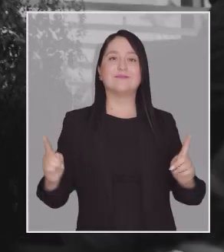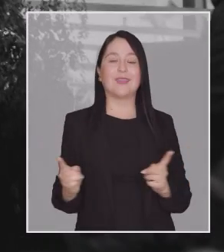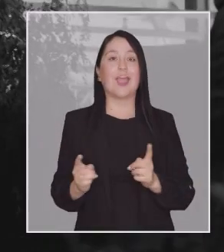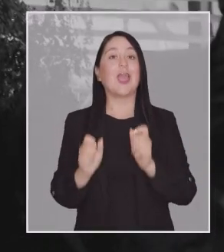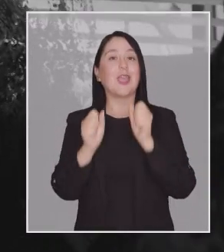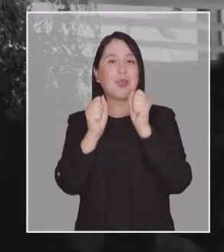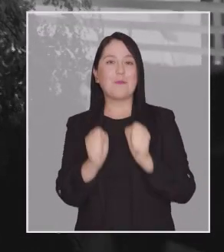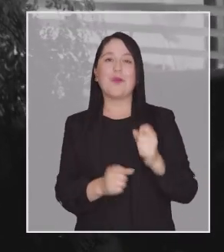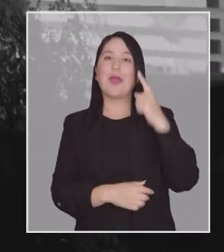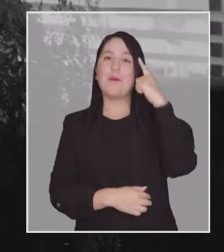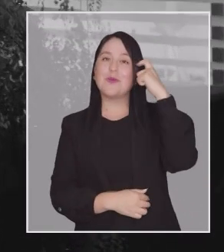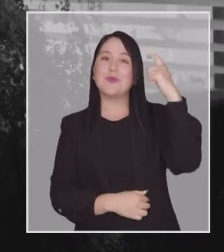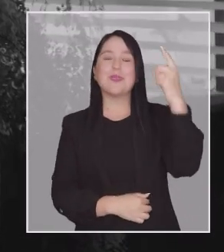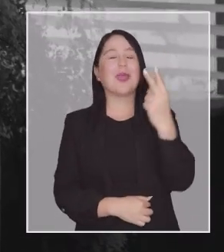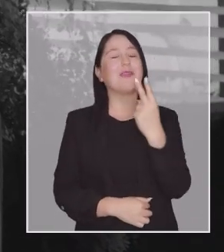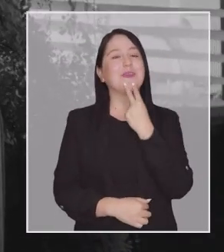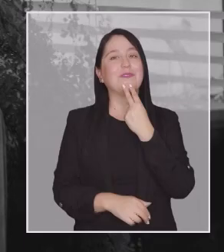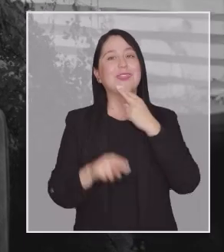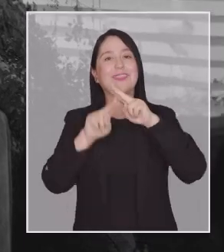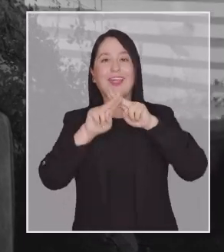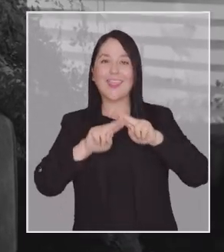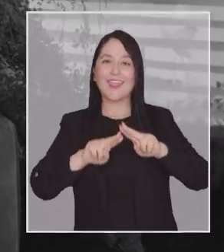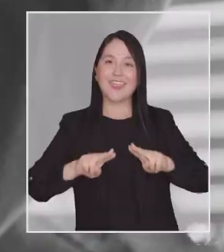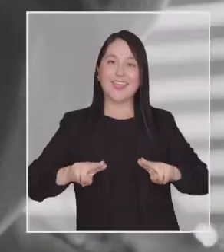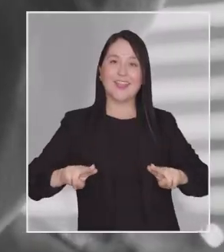Que podamos soñar con vivir tranquilos.